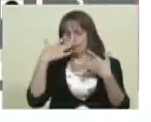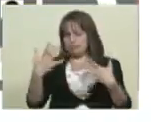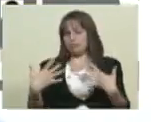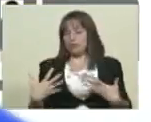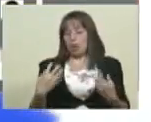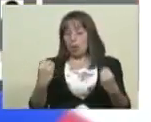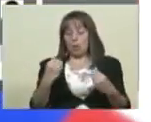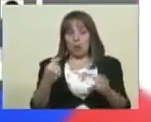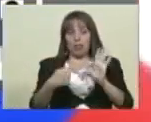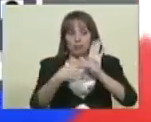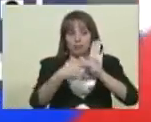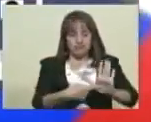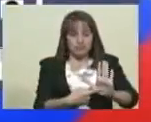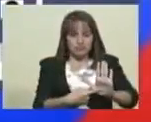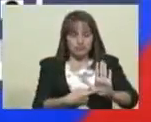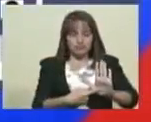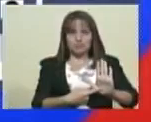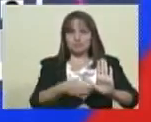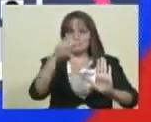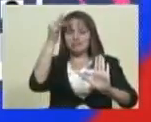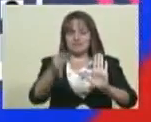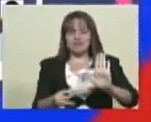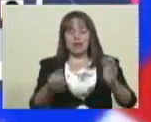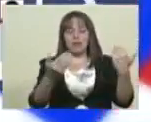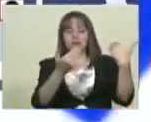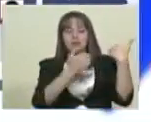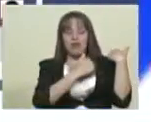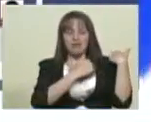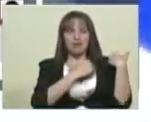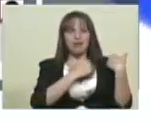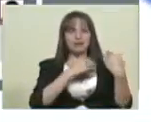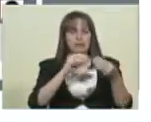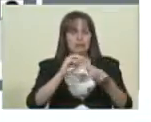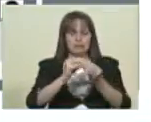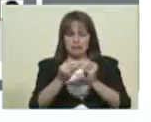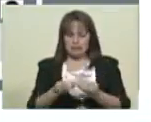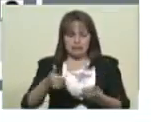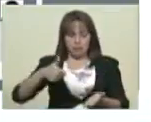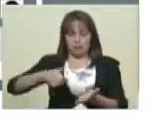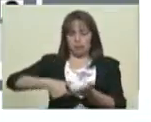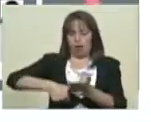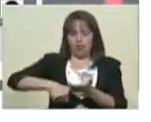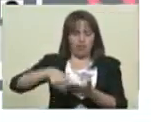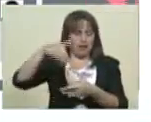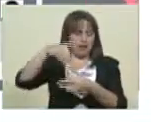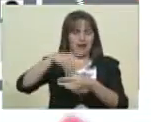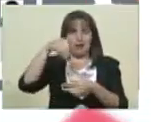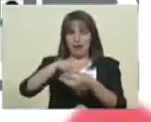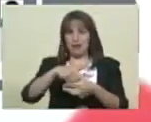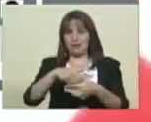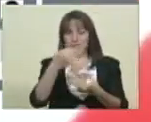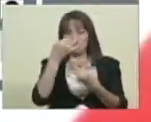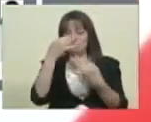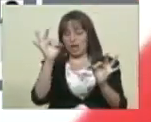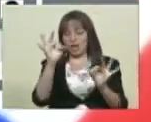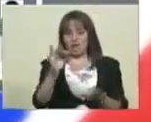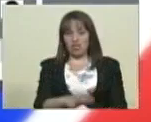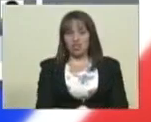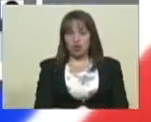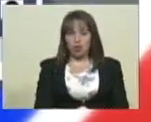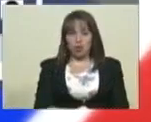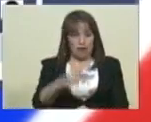demostrado ser extremadamente sofisticado, que vota con un sistema electoral muy